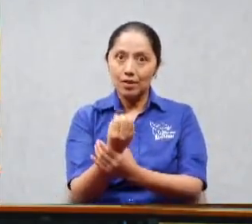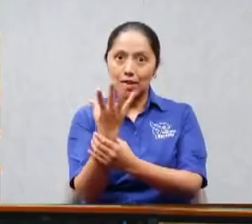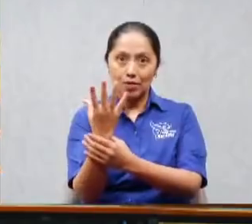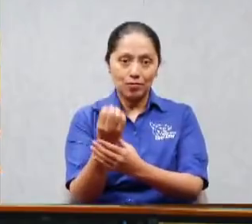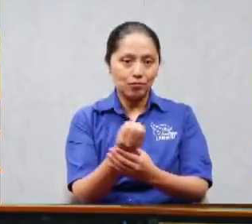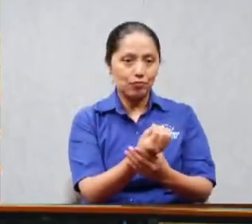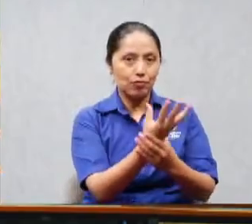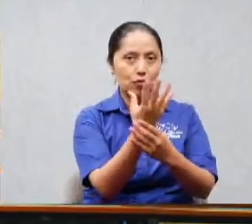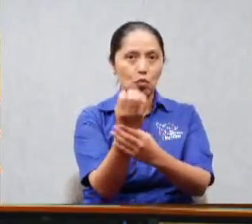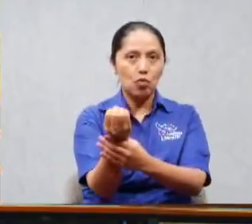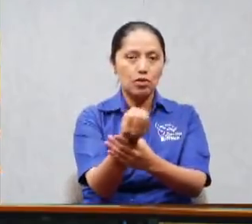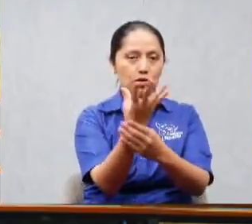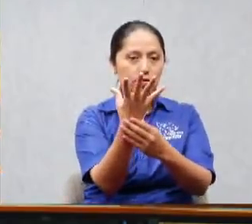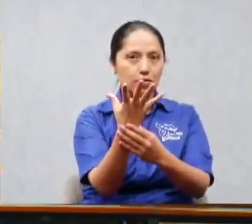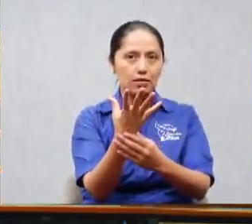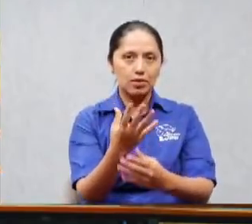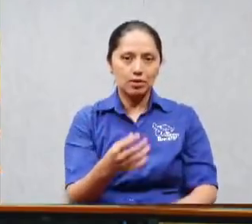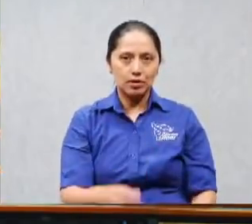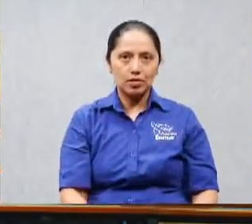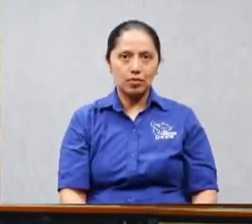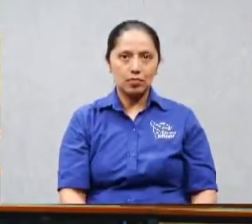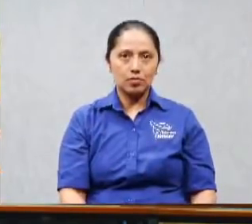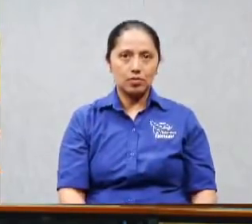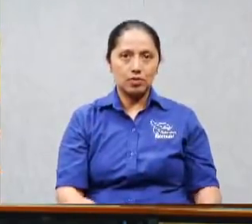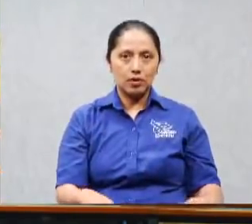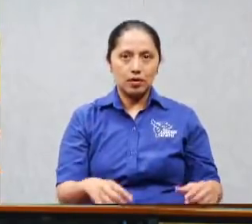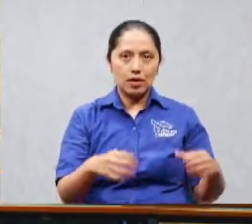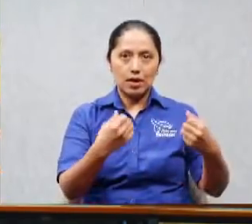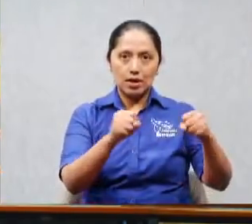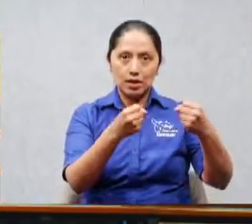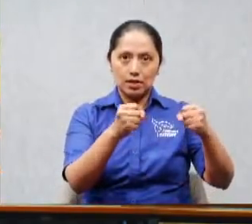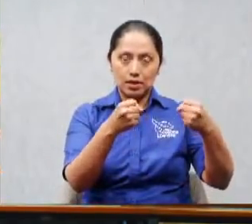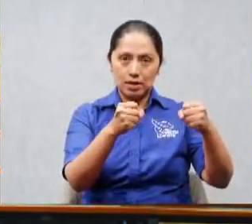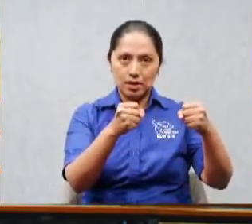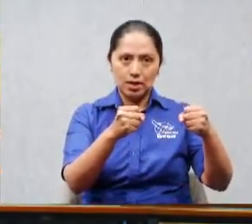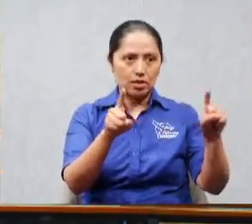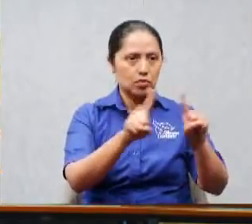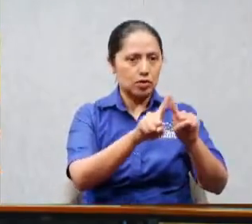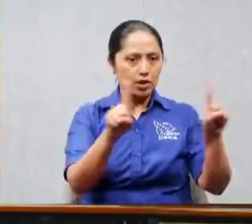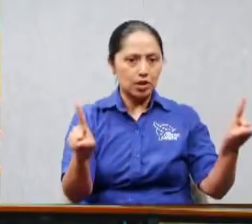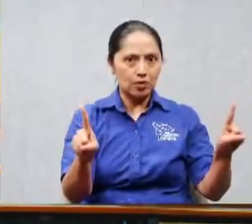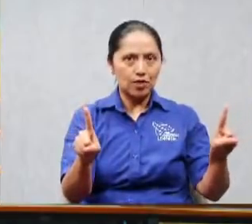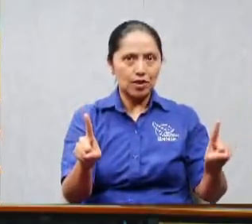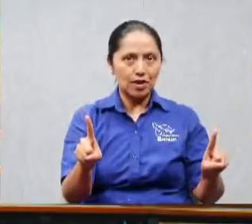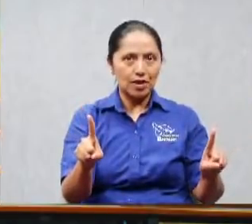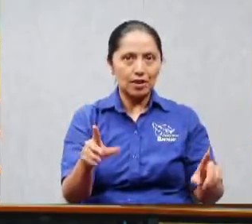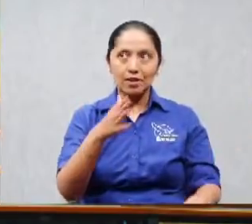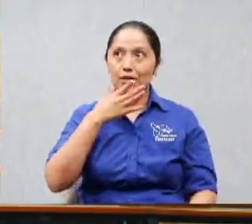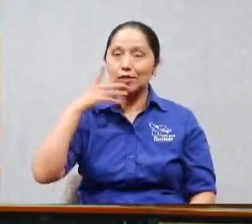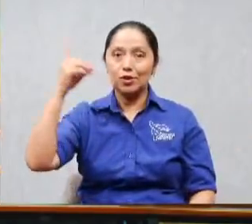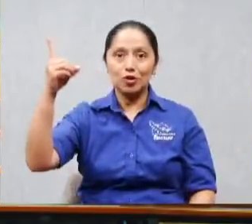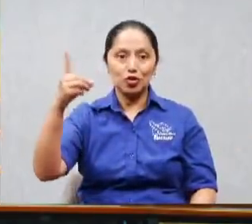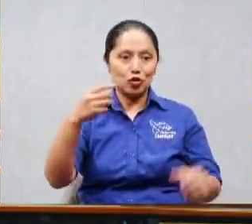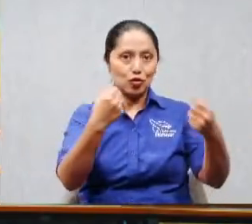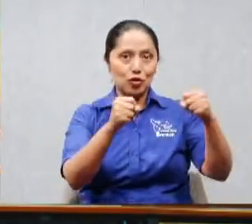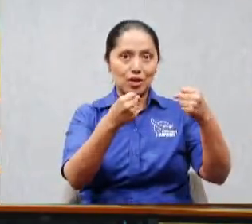distinta. ¿Y por qué las hizo tan bonitas? ¿Para qué hacerlas? Y con olores sabrosos.